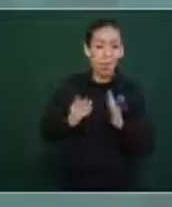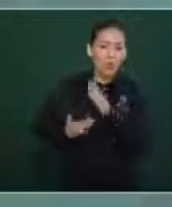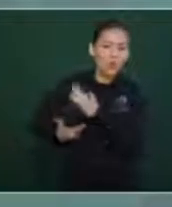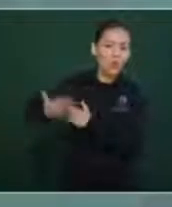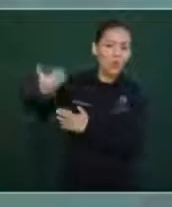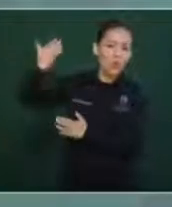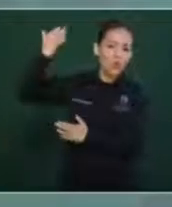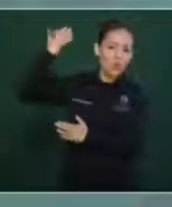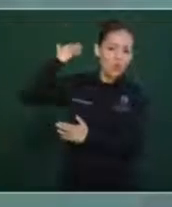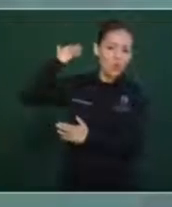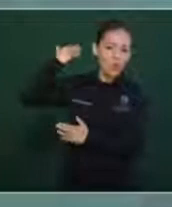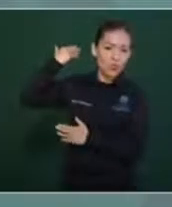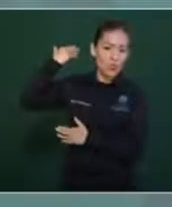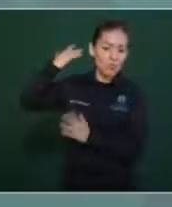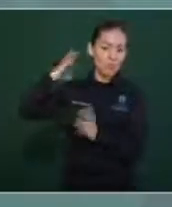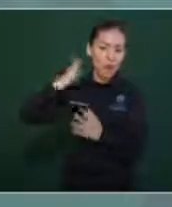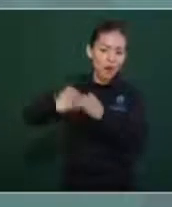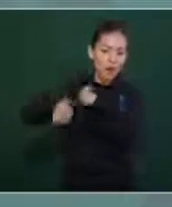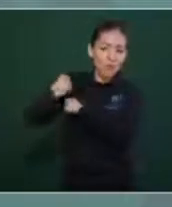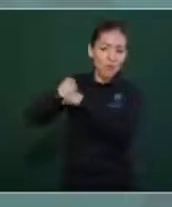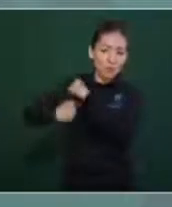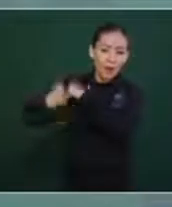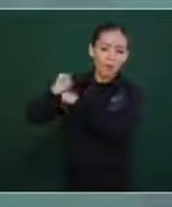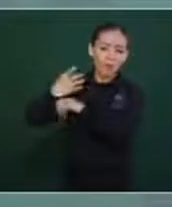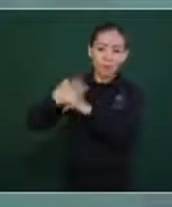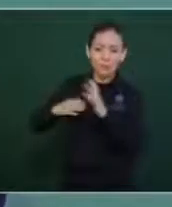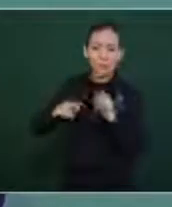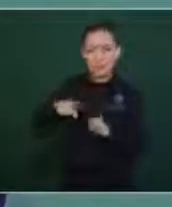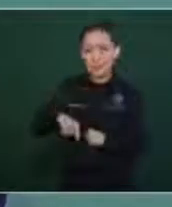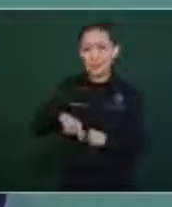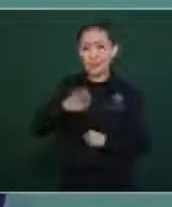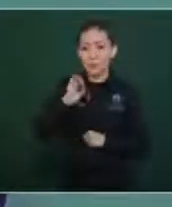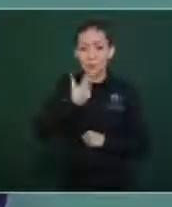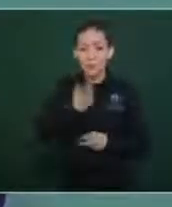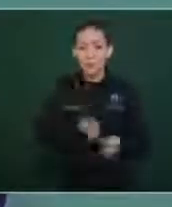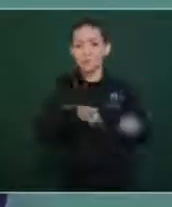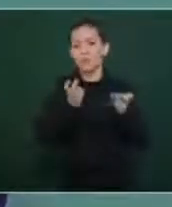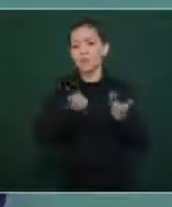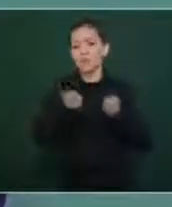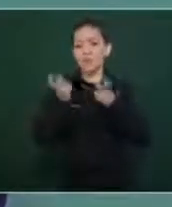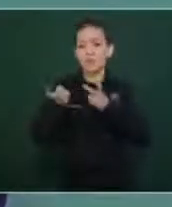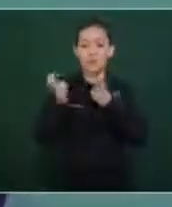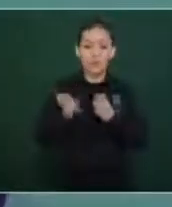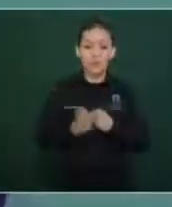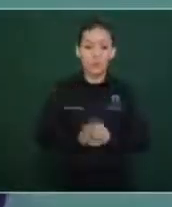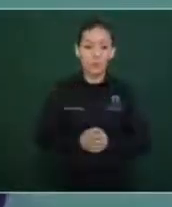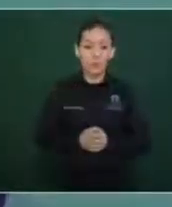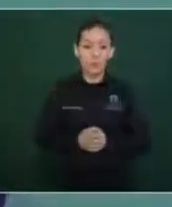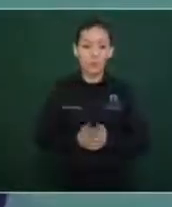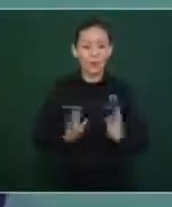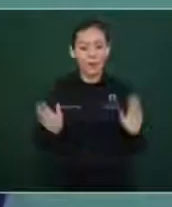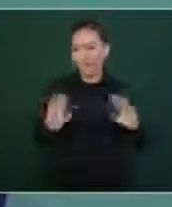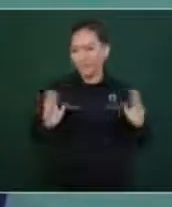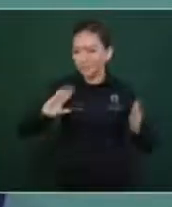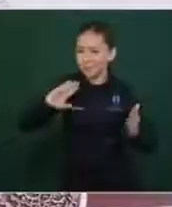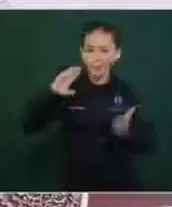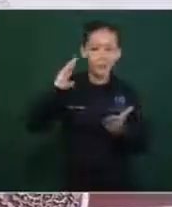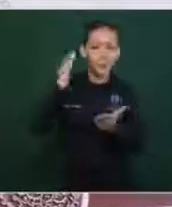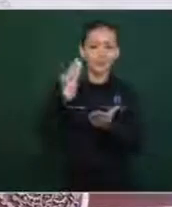décadas el saqueo en Chihuahua, entonces ya basta